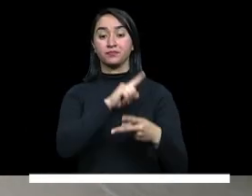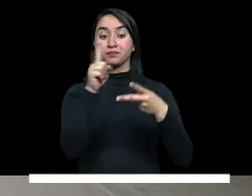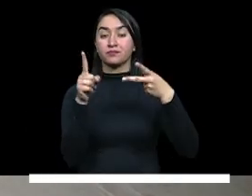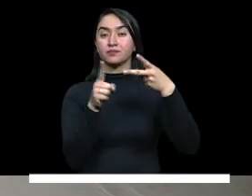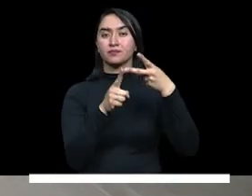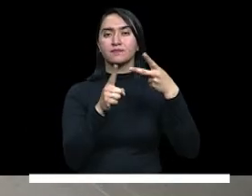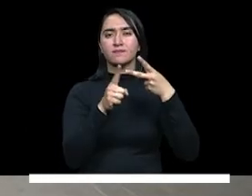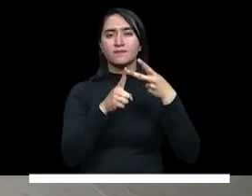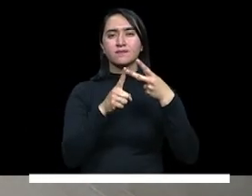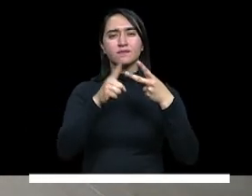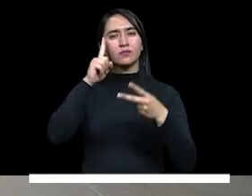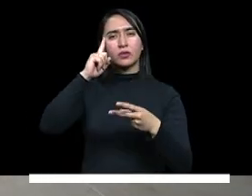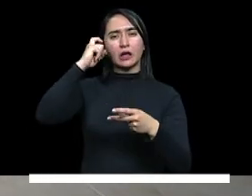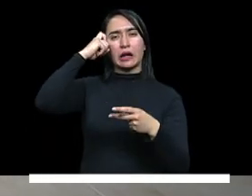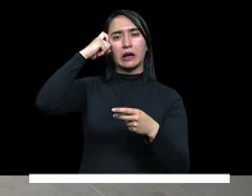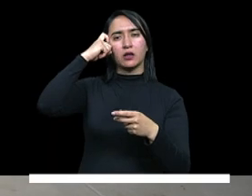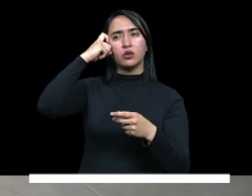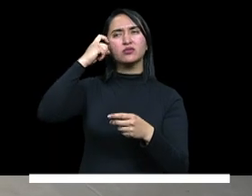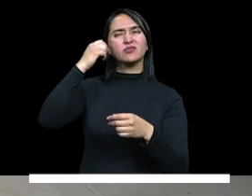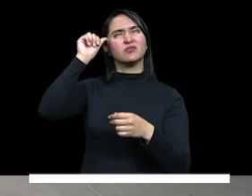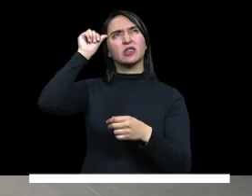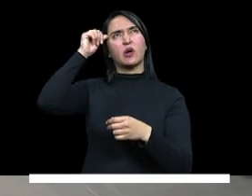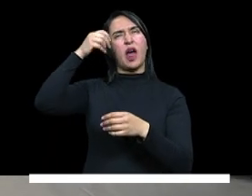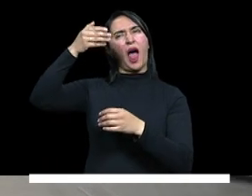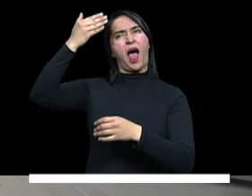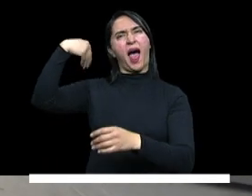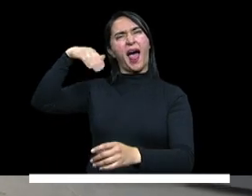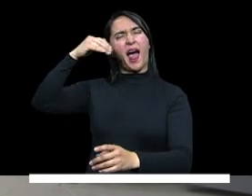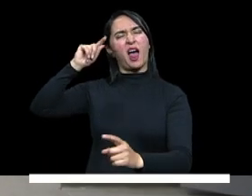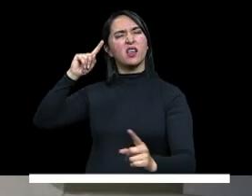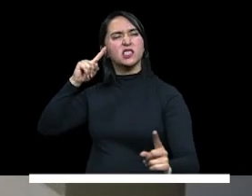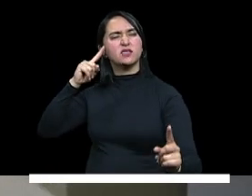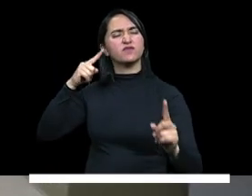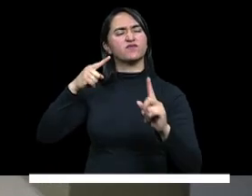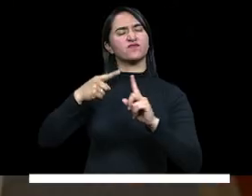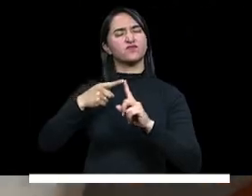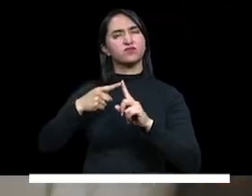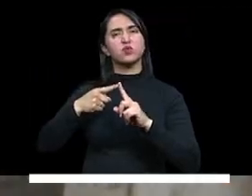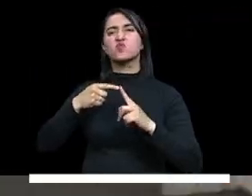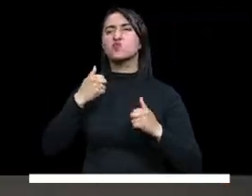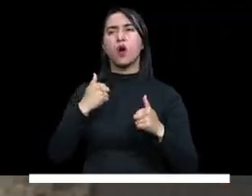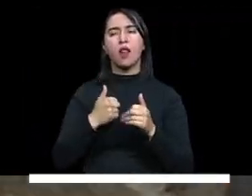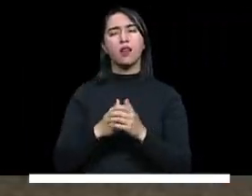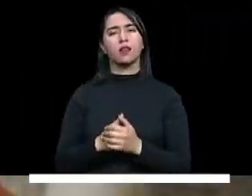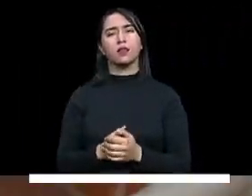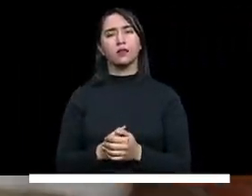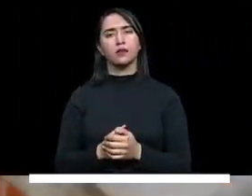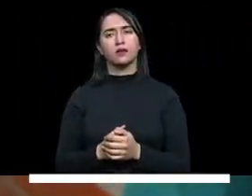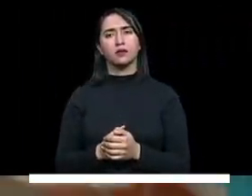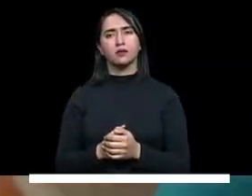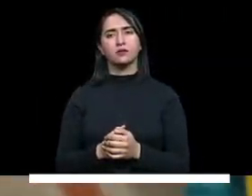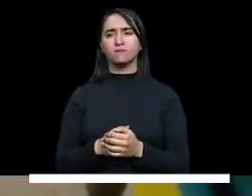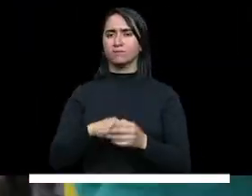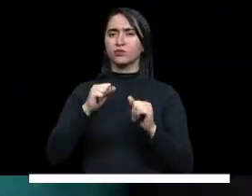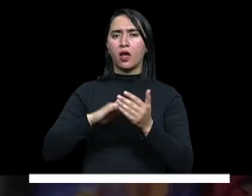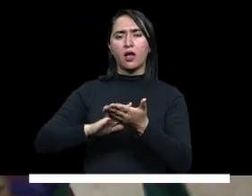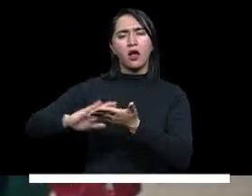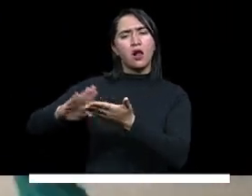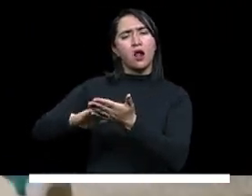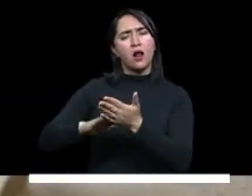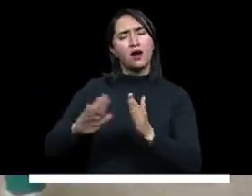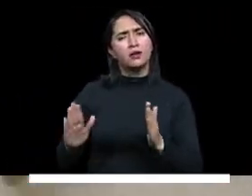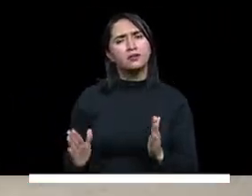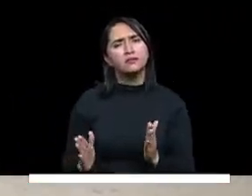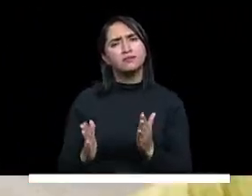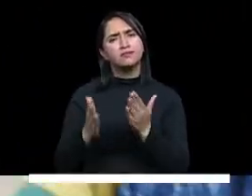cuando nos conocimos en ese primer encuentro o cuando nos volvimos a encontrar en ese primer encuentro, es mejorar los aprendizajes